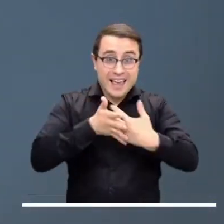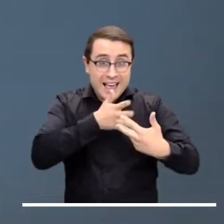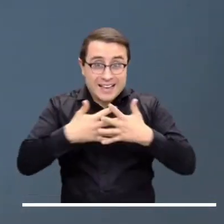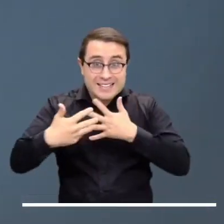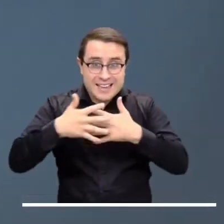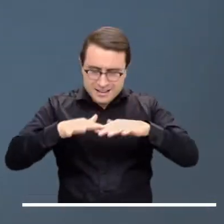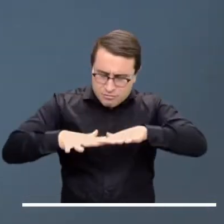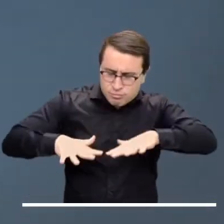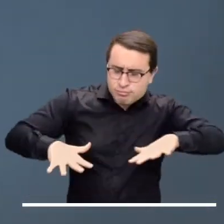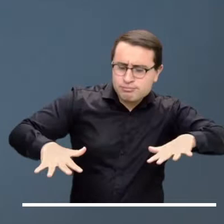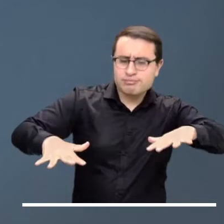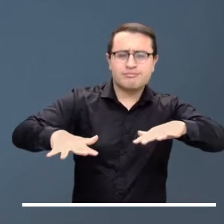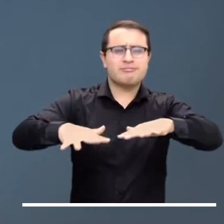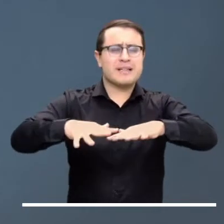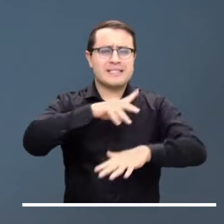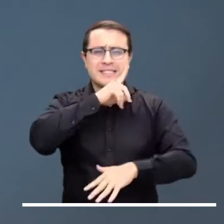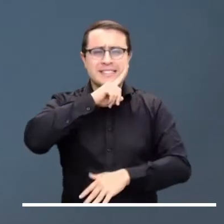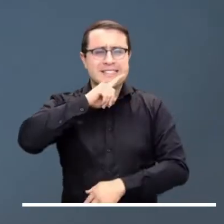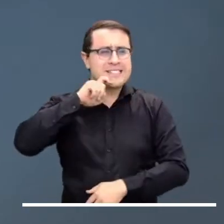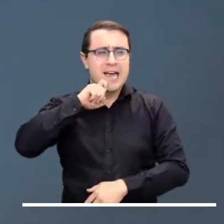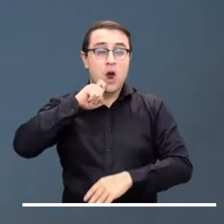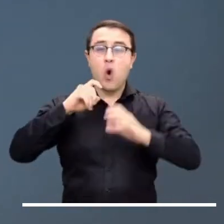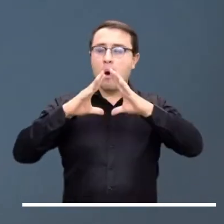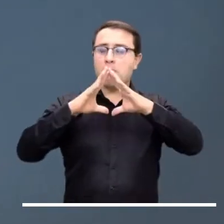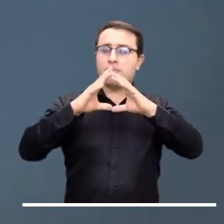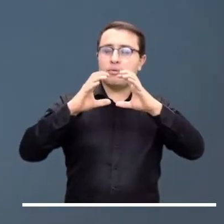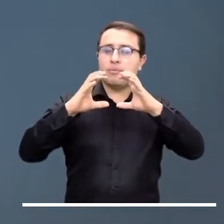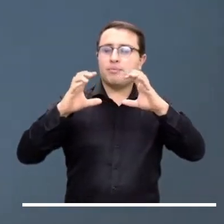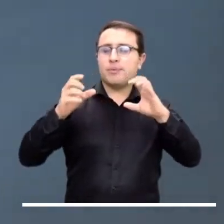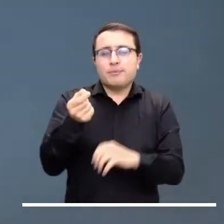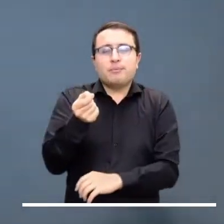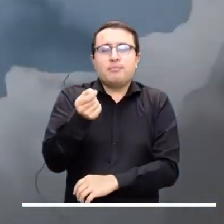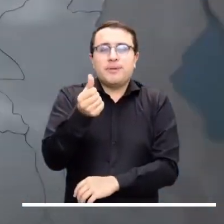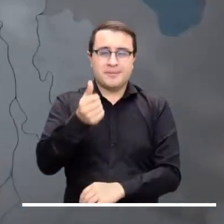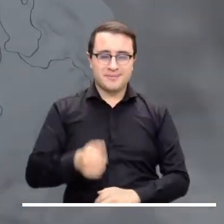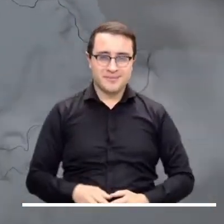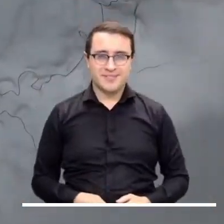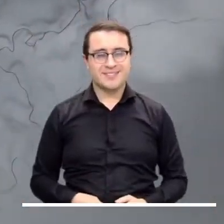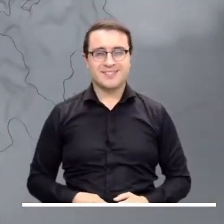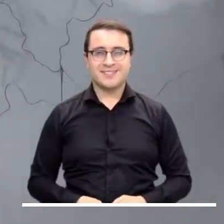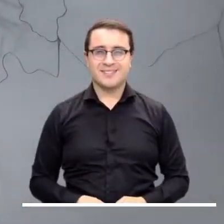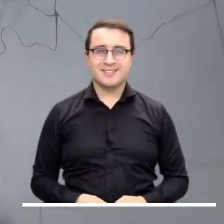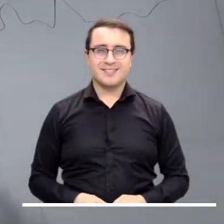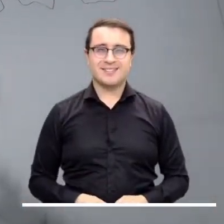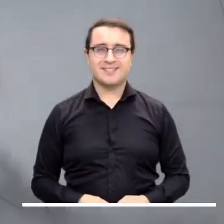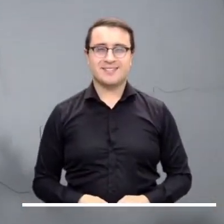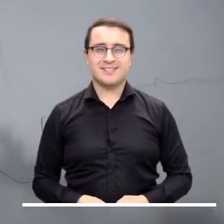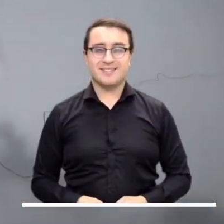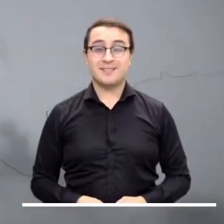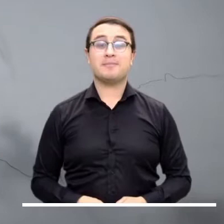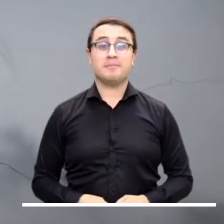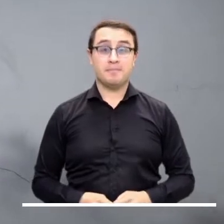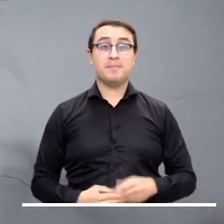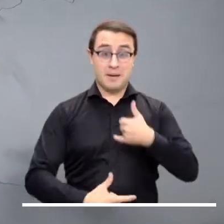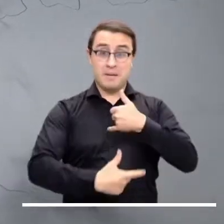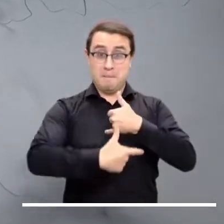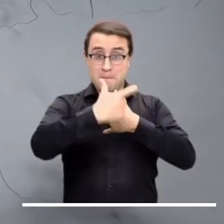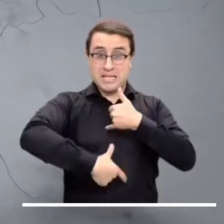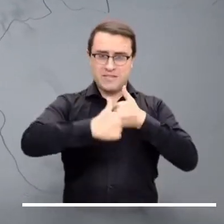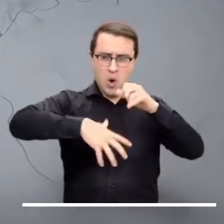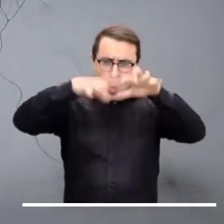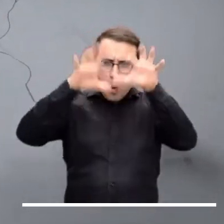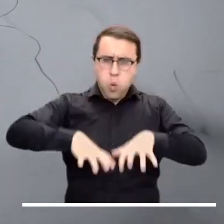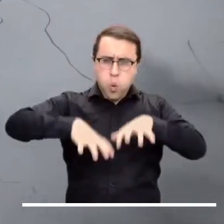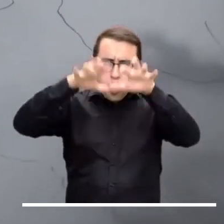Mientras tanto en San Andrés y Providencia se podría experimentar una jornada con condiciones secas y con cielo ligeramente nublado. Las